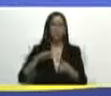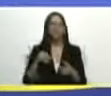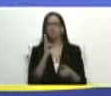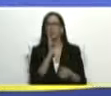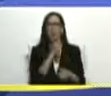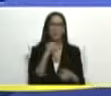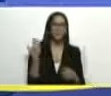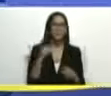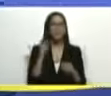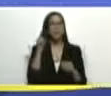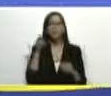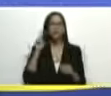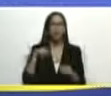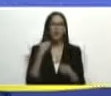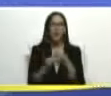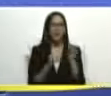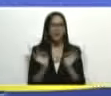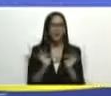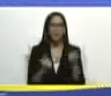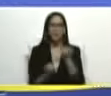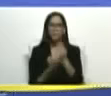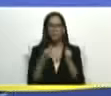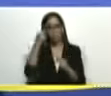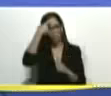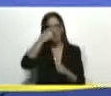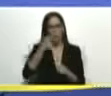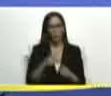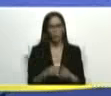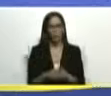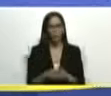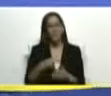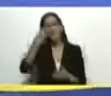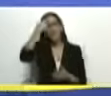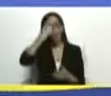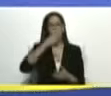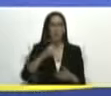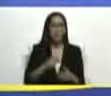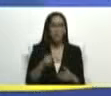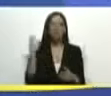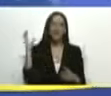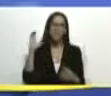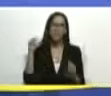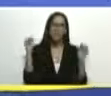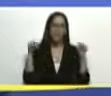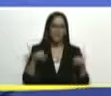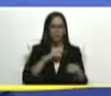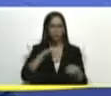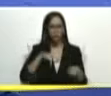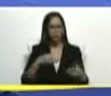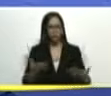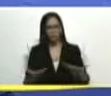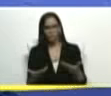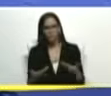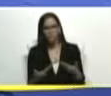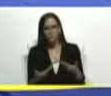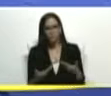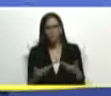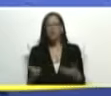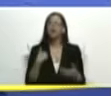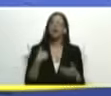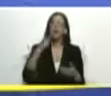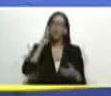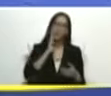apellidos ellos jamás harán nada a favor del pueblo el pueblo la patria acá nosotros cristianos